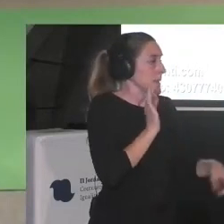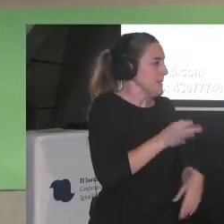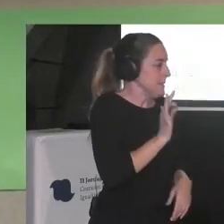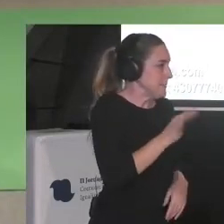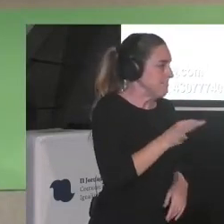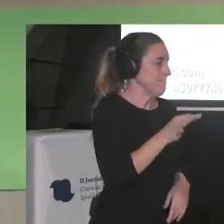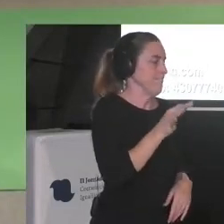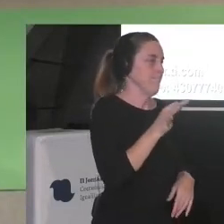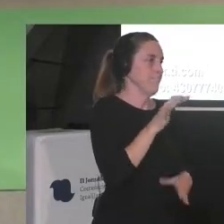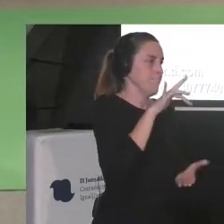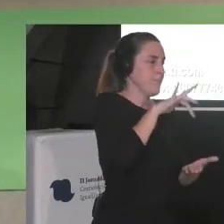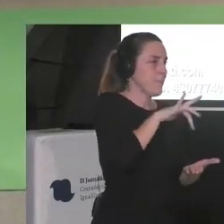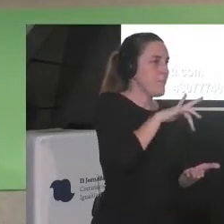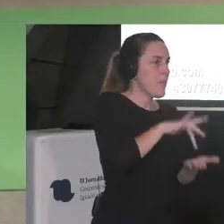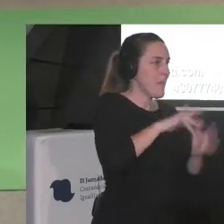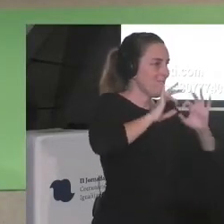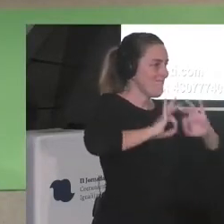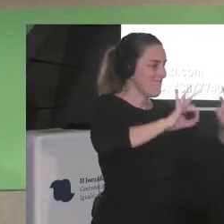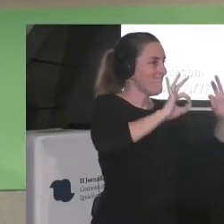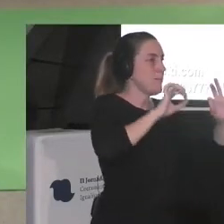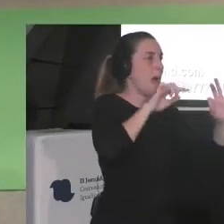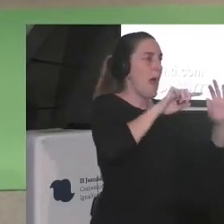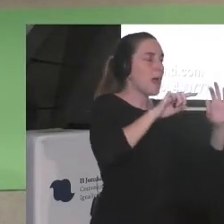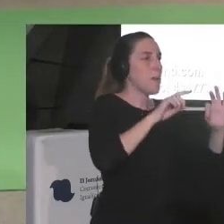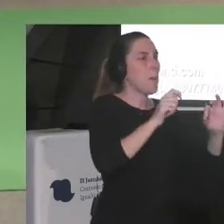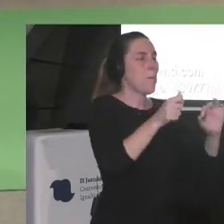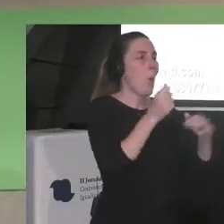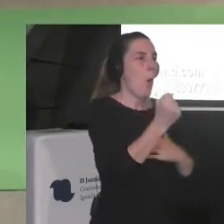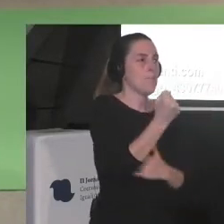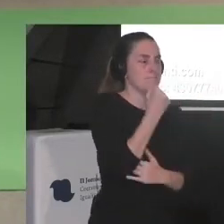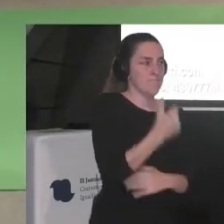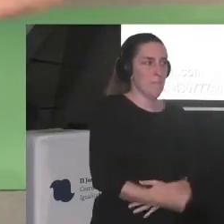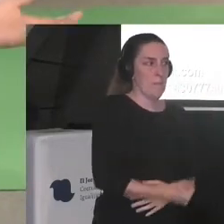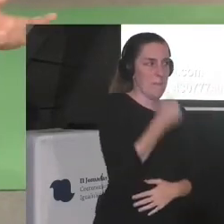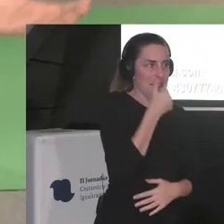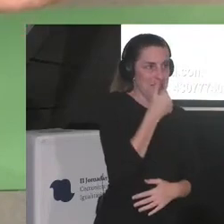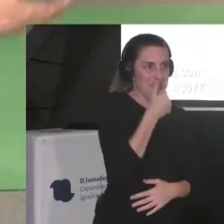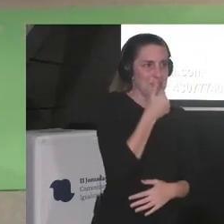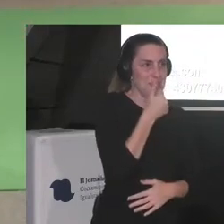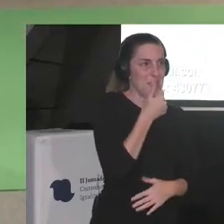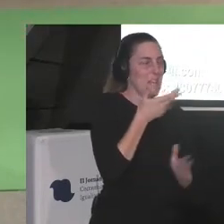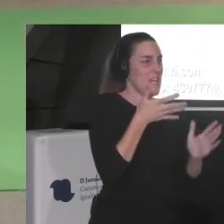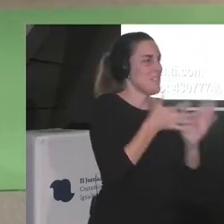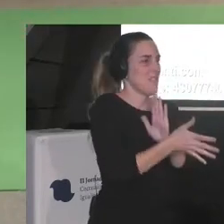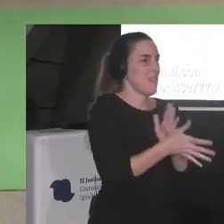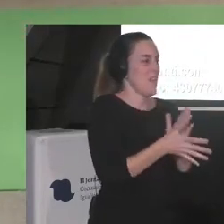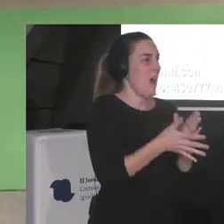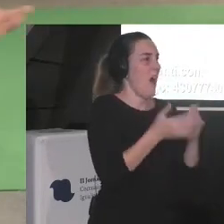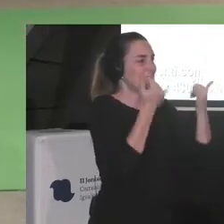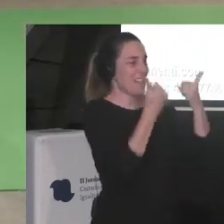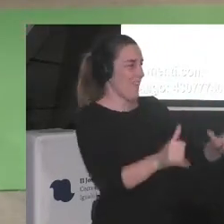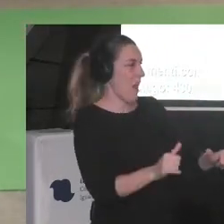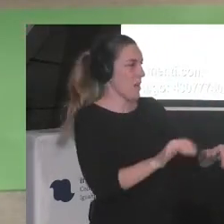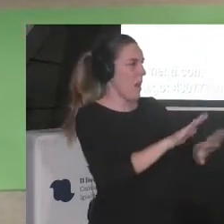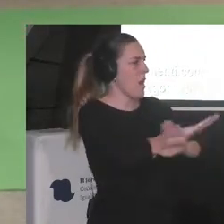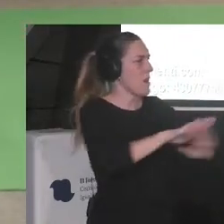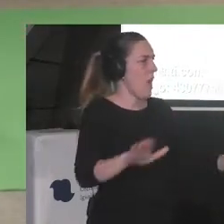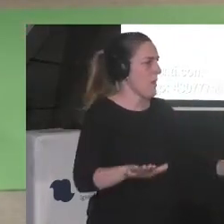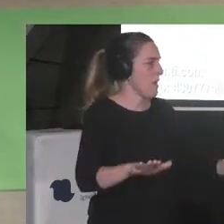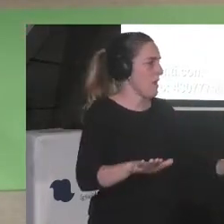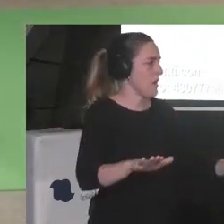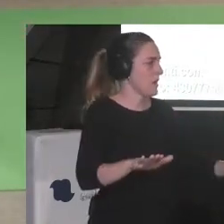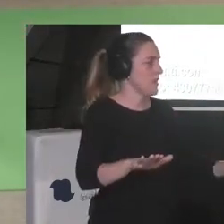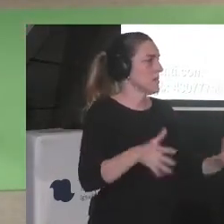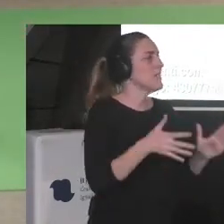es justo en un día señalado hay un poco más de cobertura del nada que celebrar que es un poco el paraguas